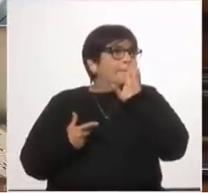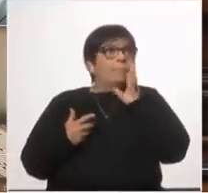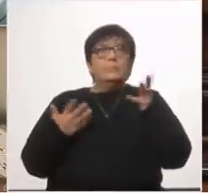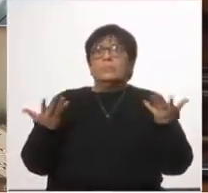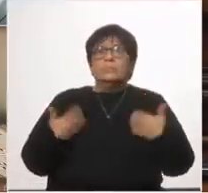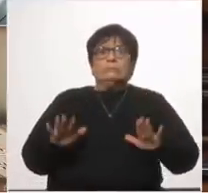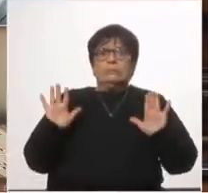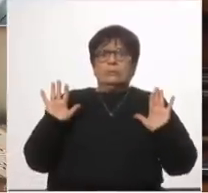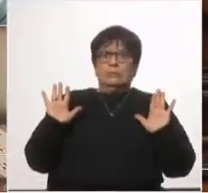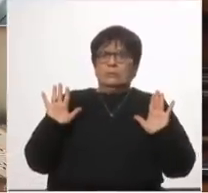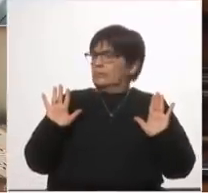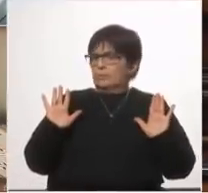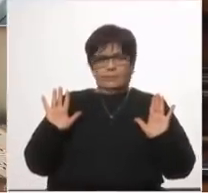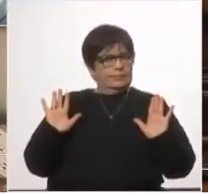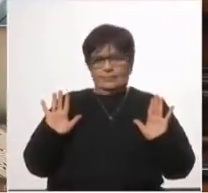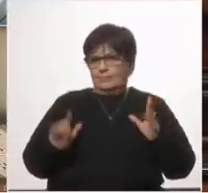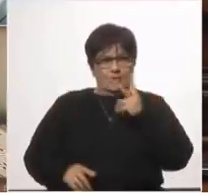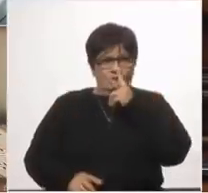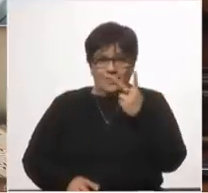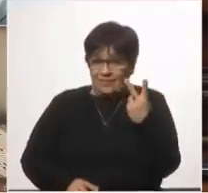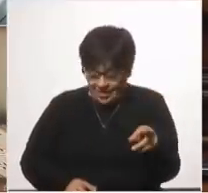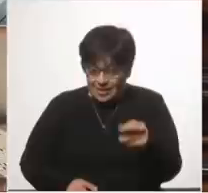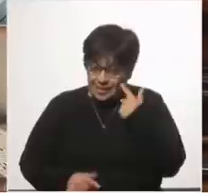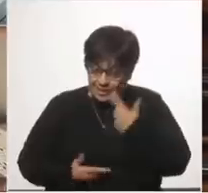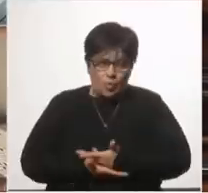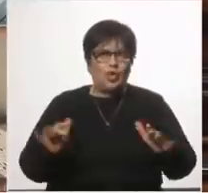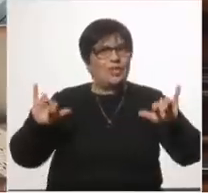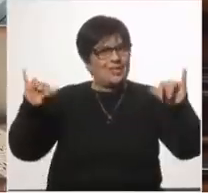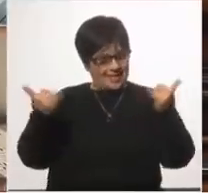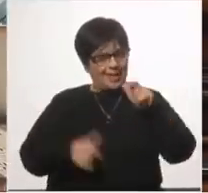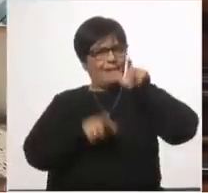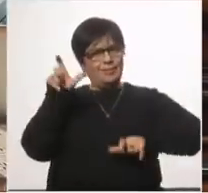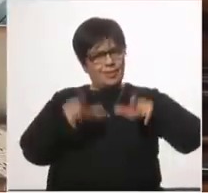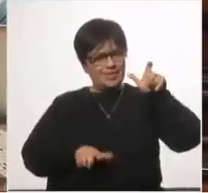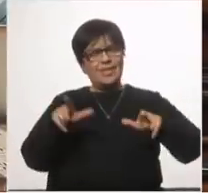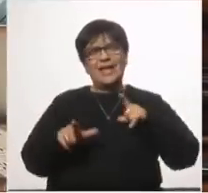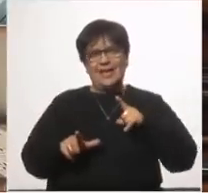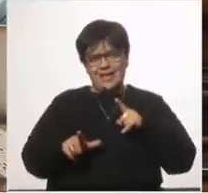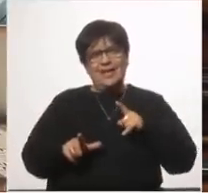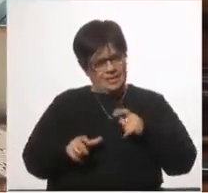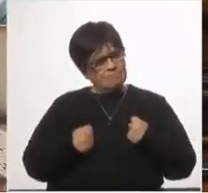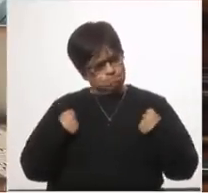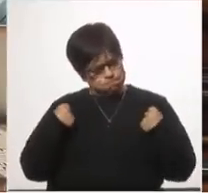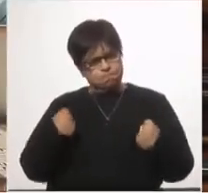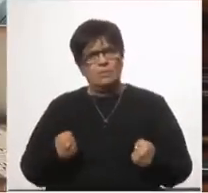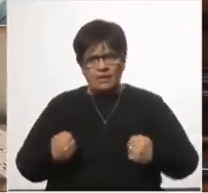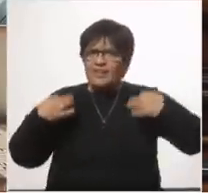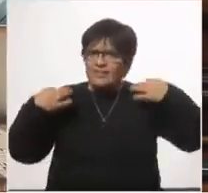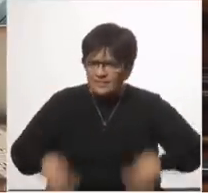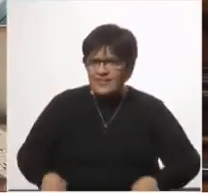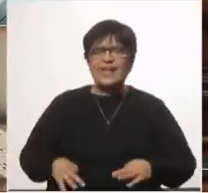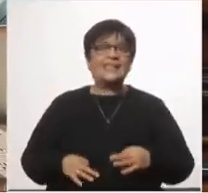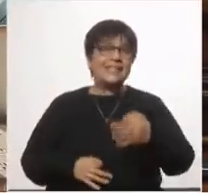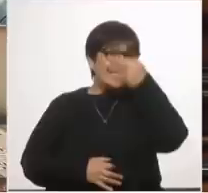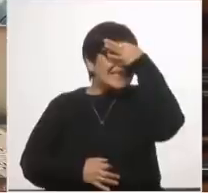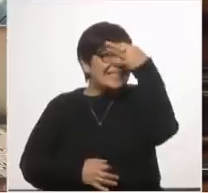Dice no. 2020 ha mostrado que la humanidad está lejos de estar indefensa y que la